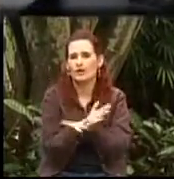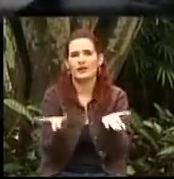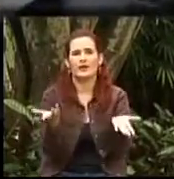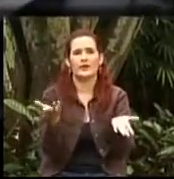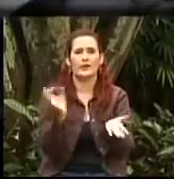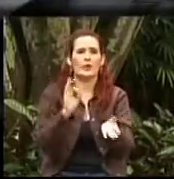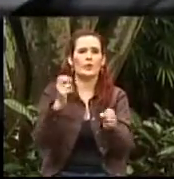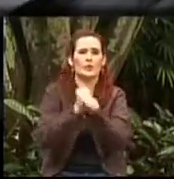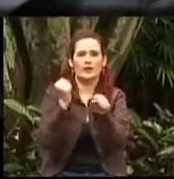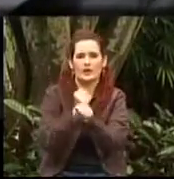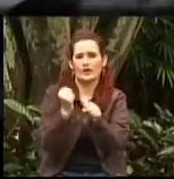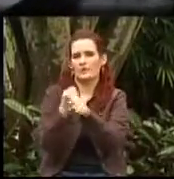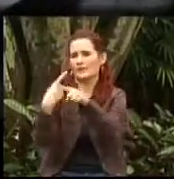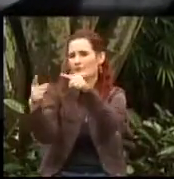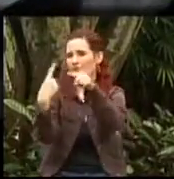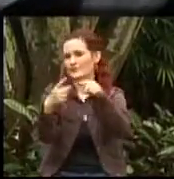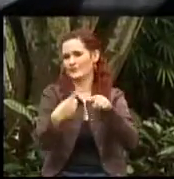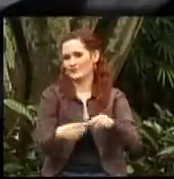trabajo, etc.